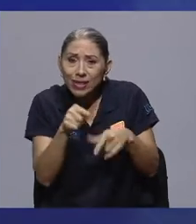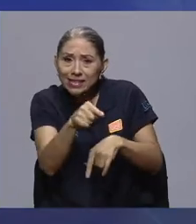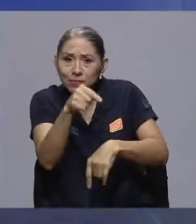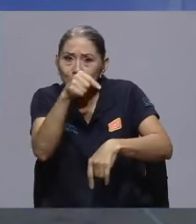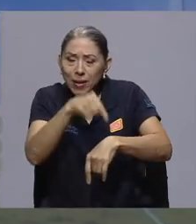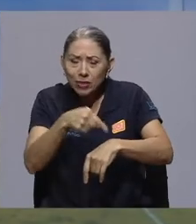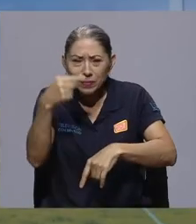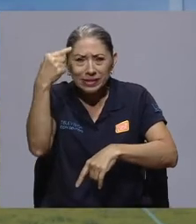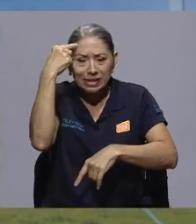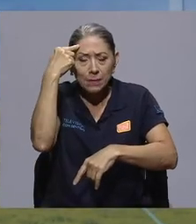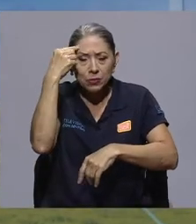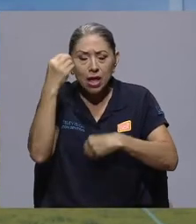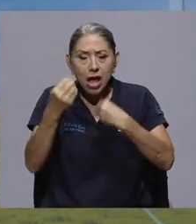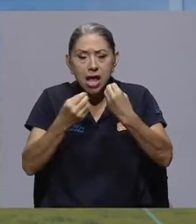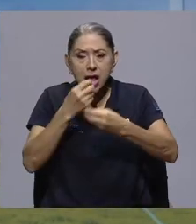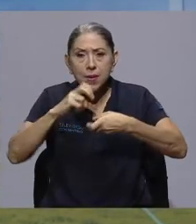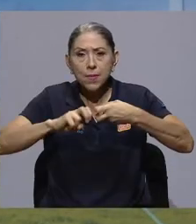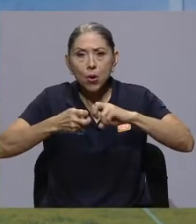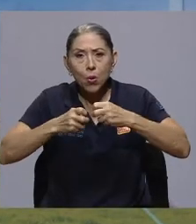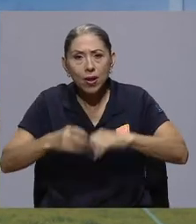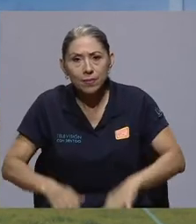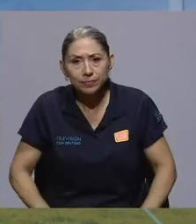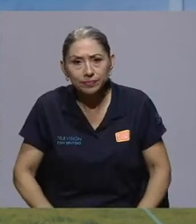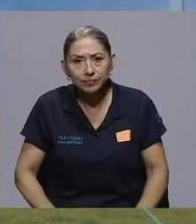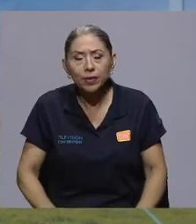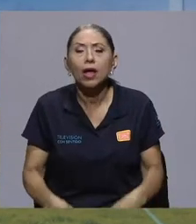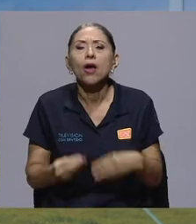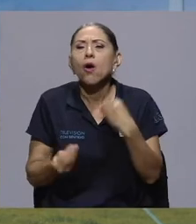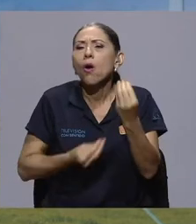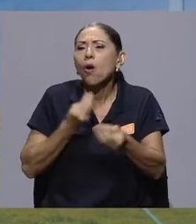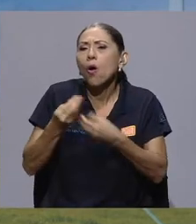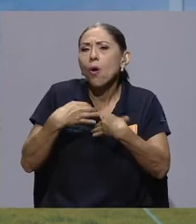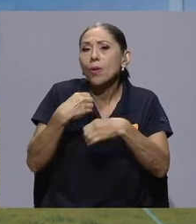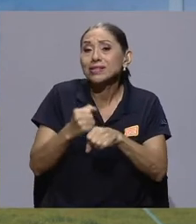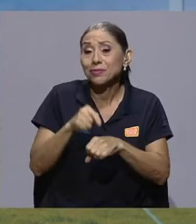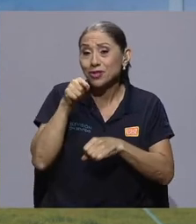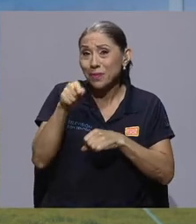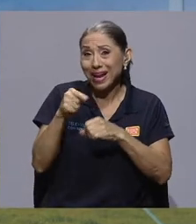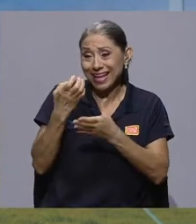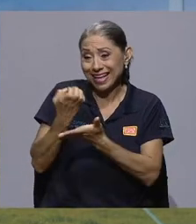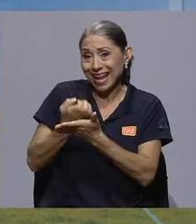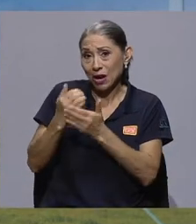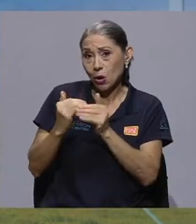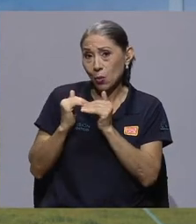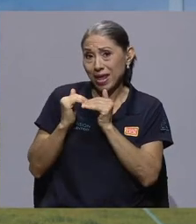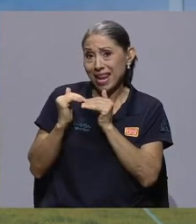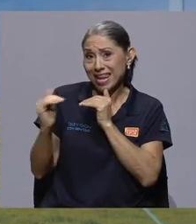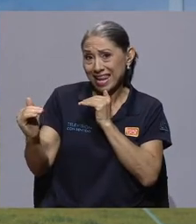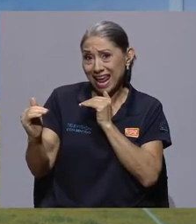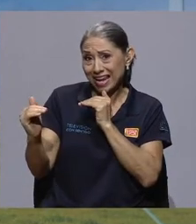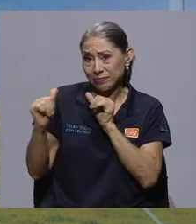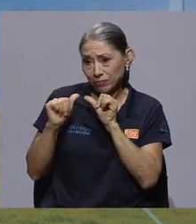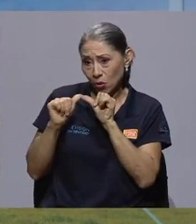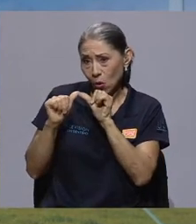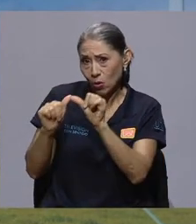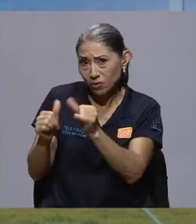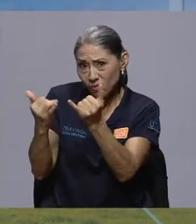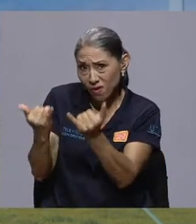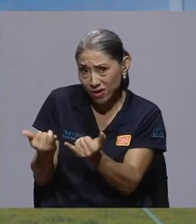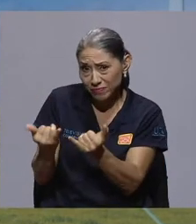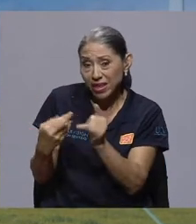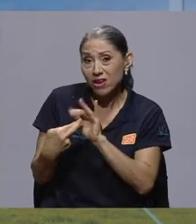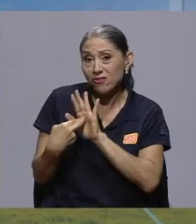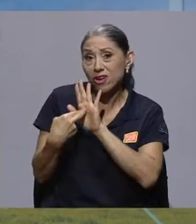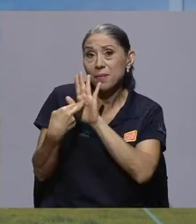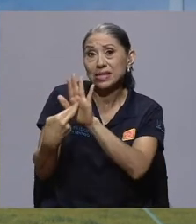problema. Entonces, ¿cómo hacemos para que esa economía lineal, que sigue siendo la economía imperante y que representa una